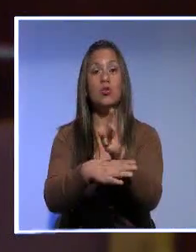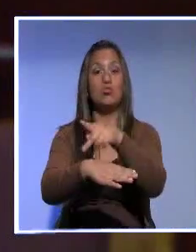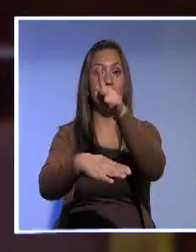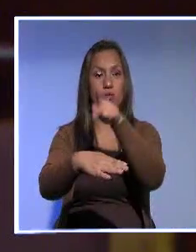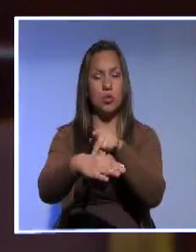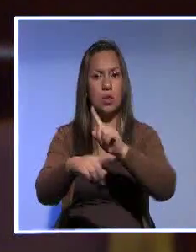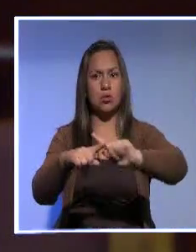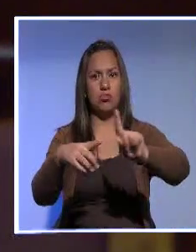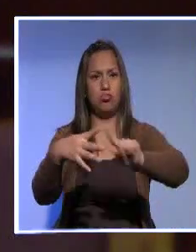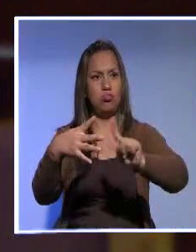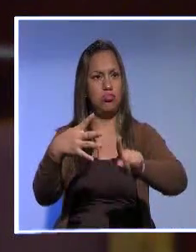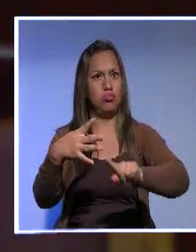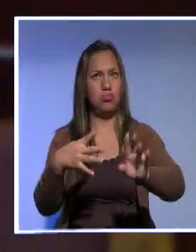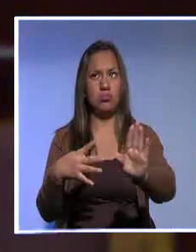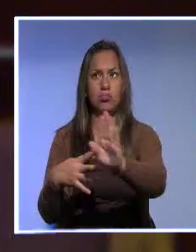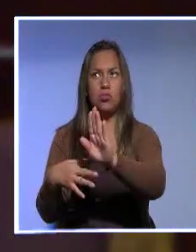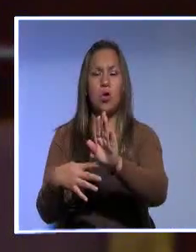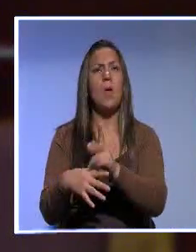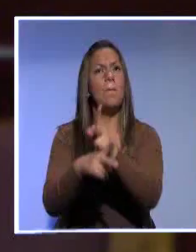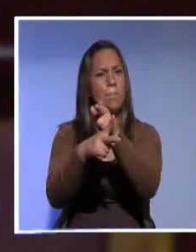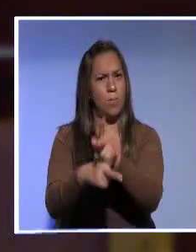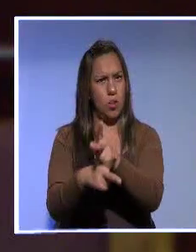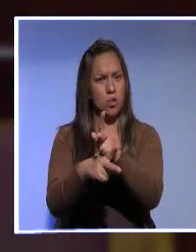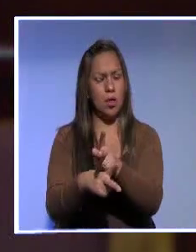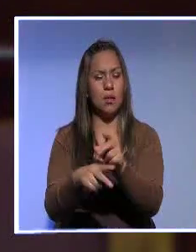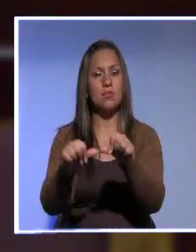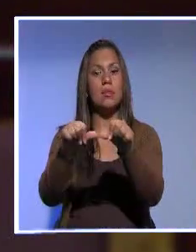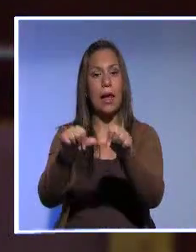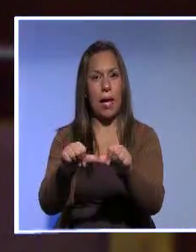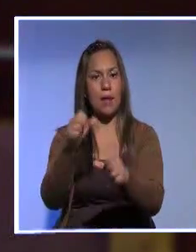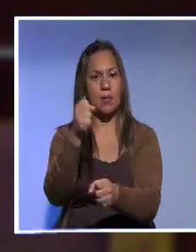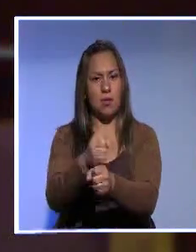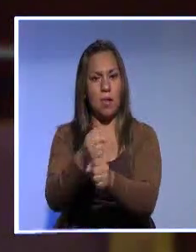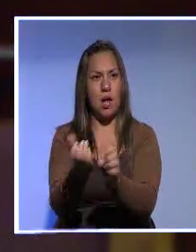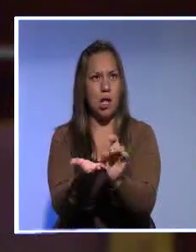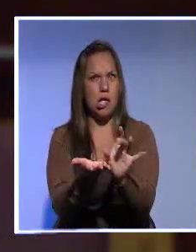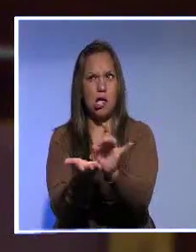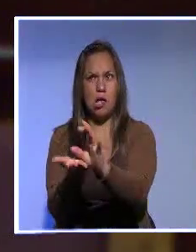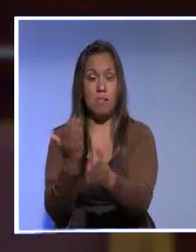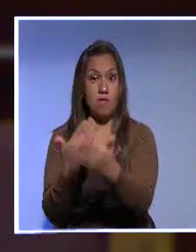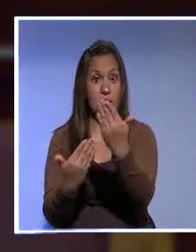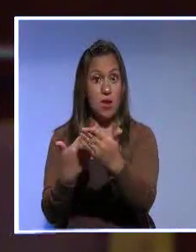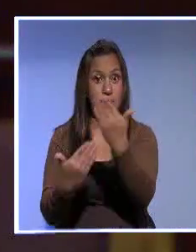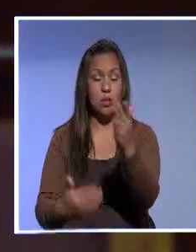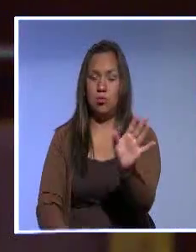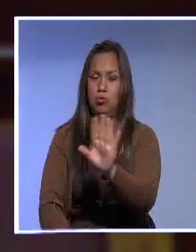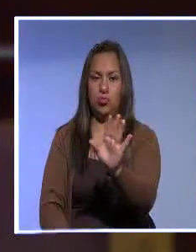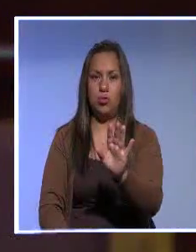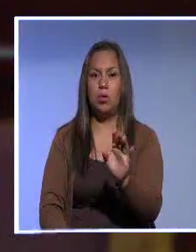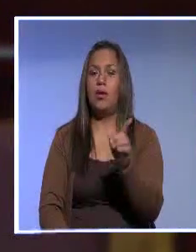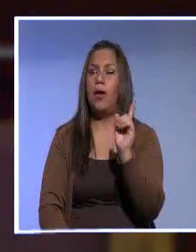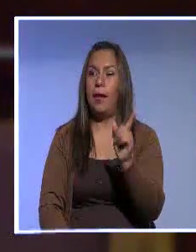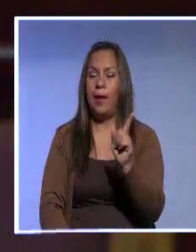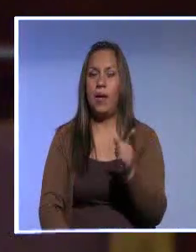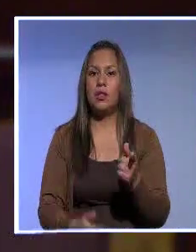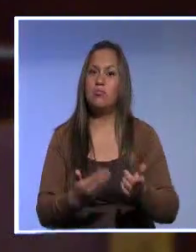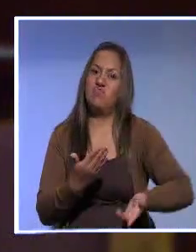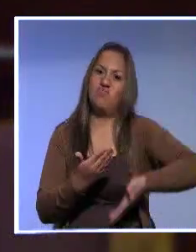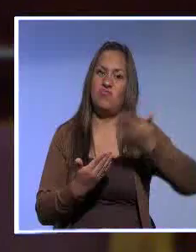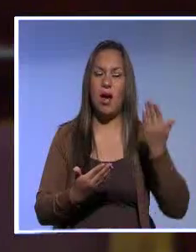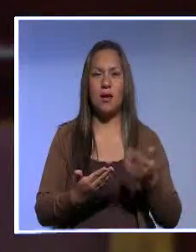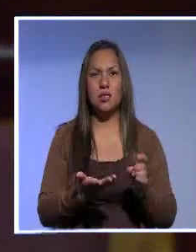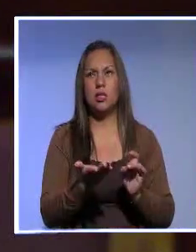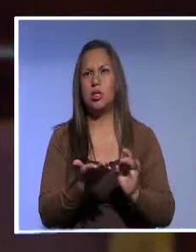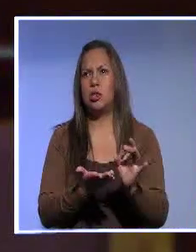con el objetivo de que estén protegidos y tengan estabilidad laboral porque ellos corren mayor riesgo porque como tienen